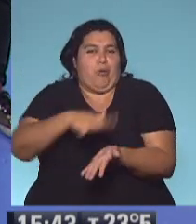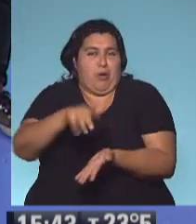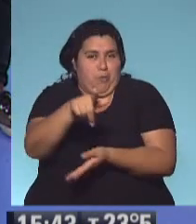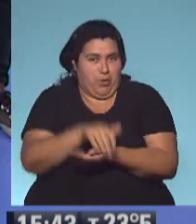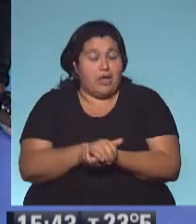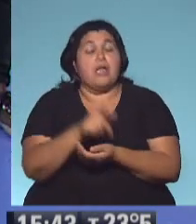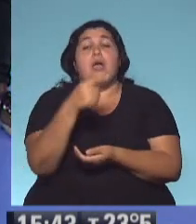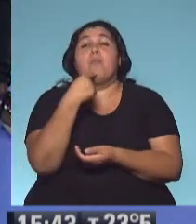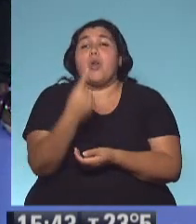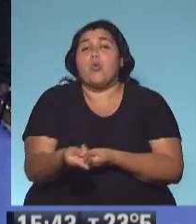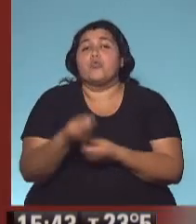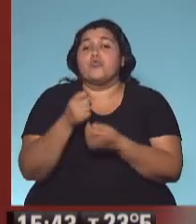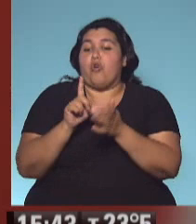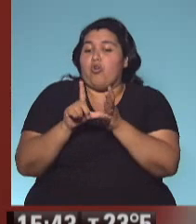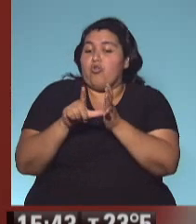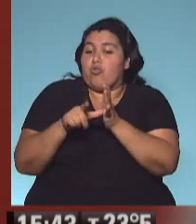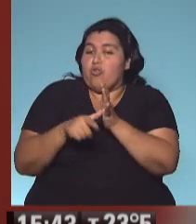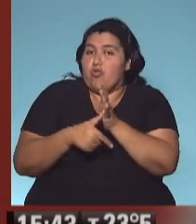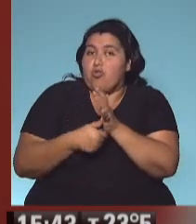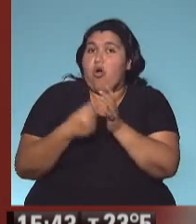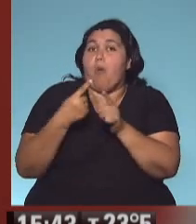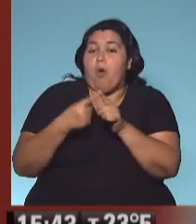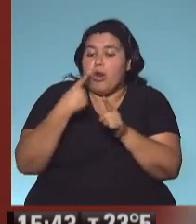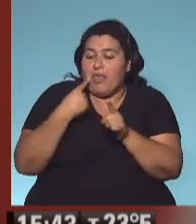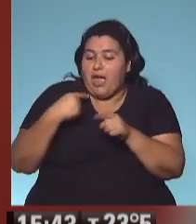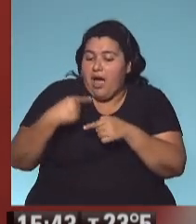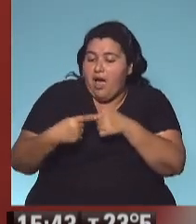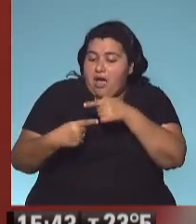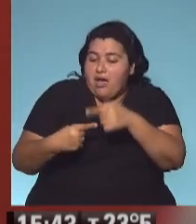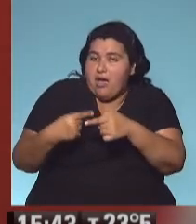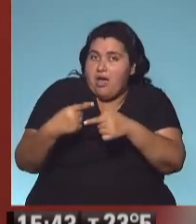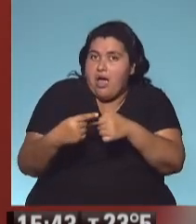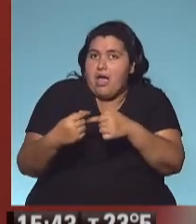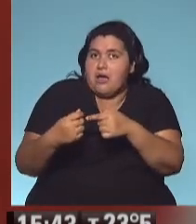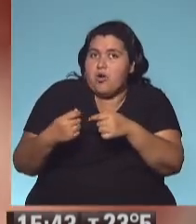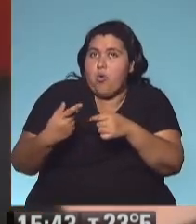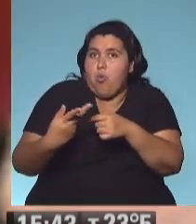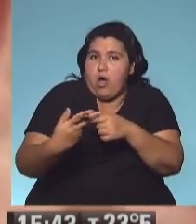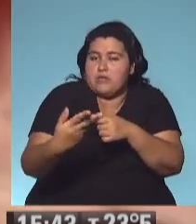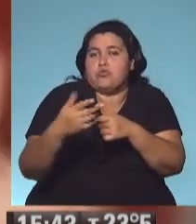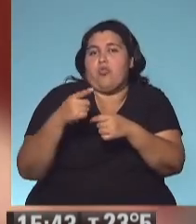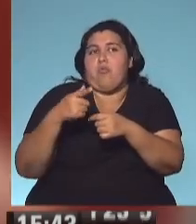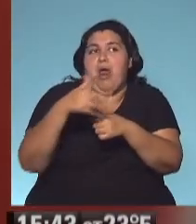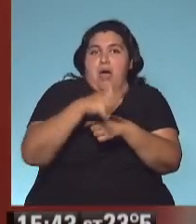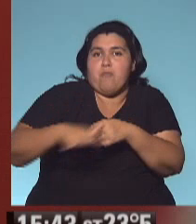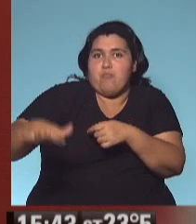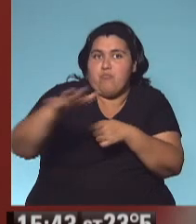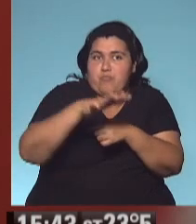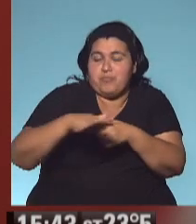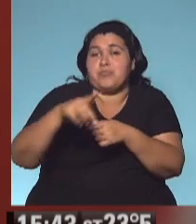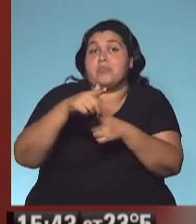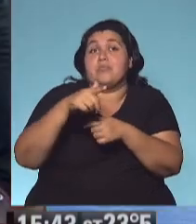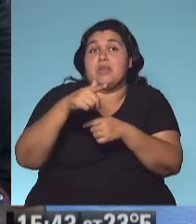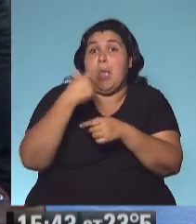es, ¿cuánto tiempo tiene que pasar? ¿Cuántos días tienen que pasar para que efectivamente toda la población del lugar en donde uno está